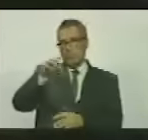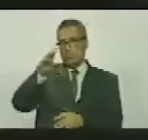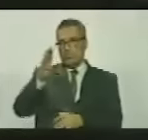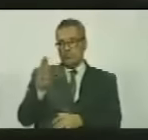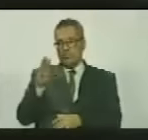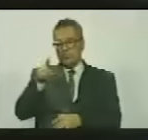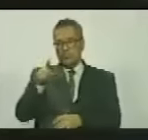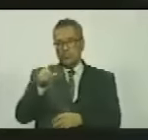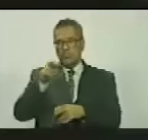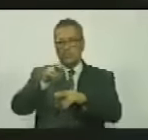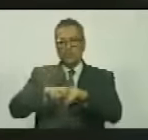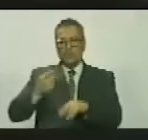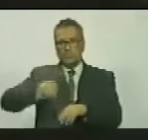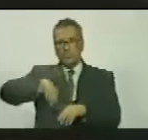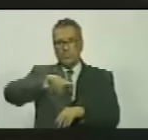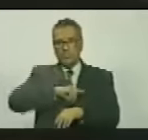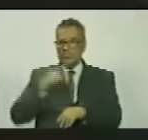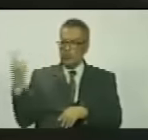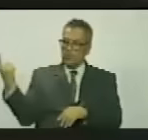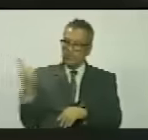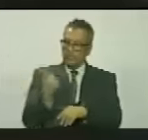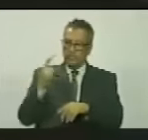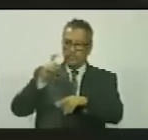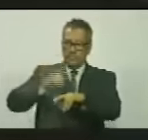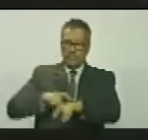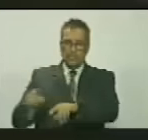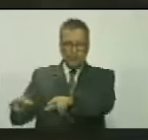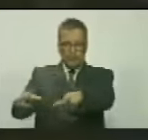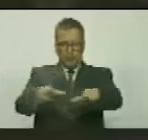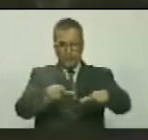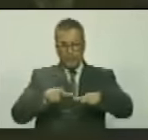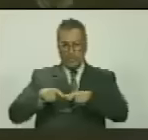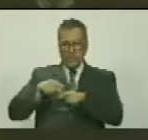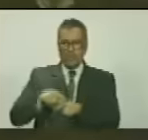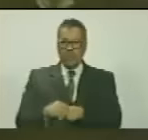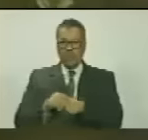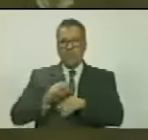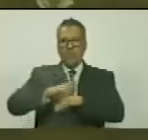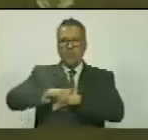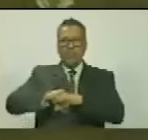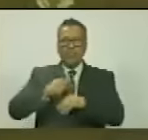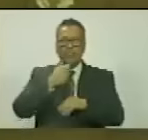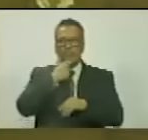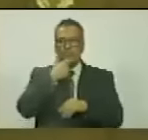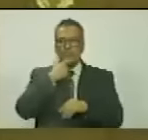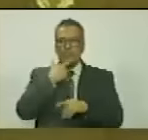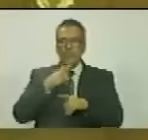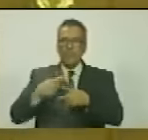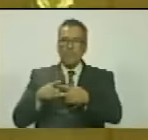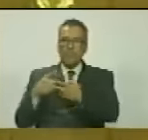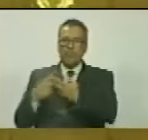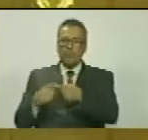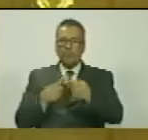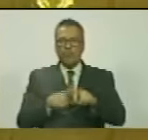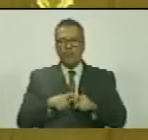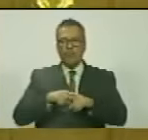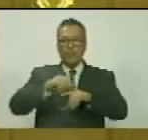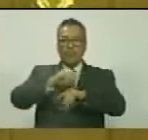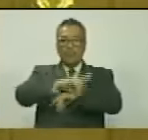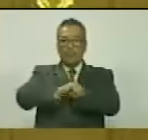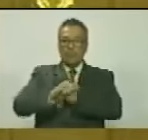ocupan nuestro territorio para sustraer minerales preciosos y otras riquezas.